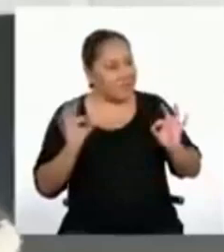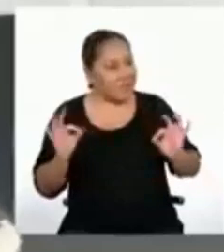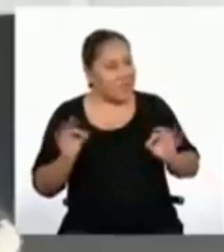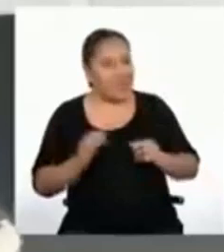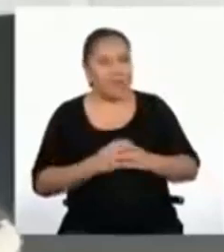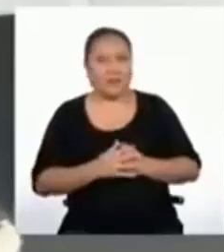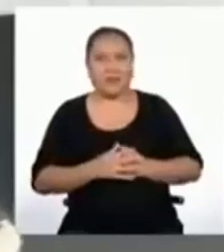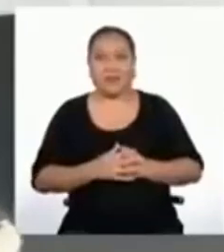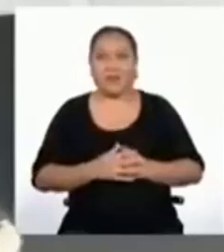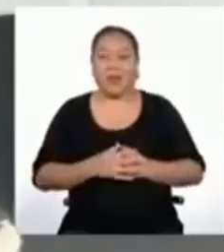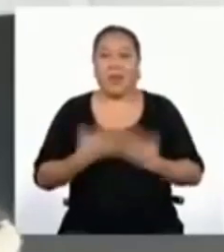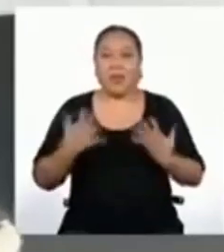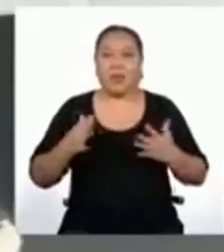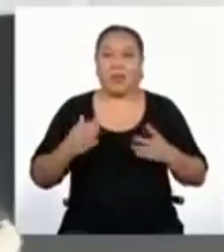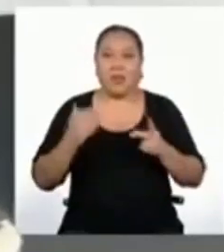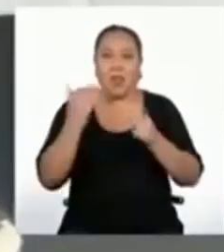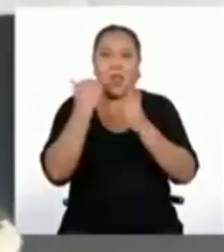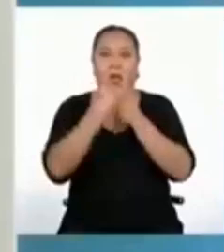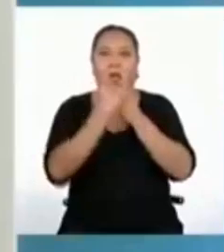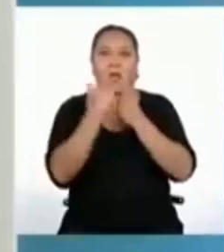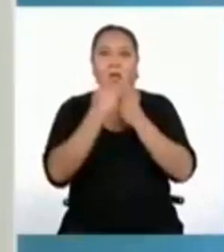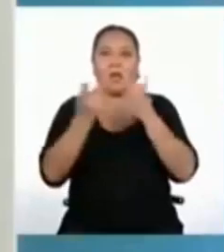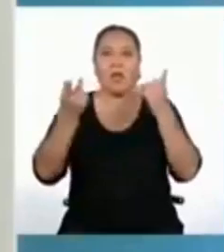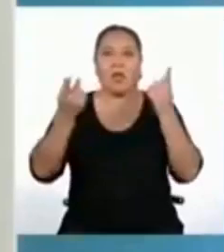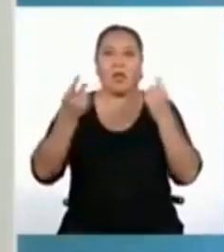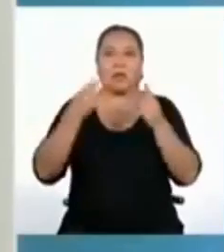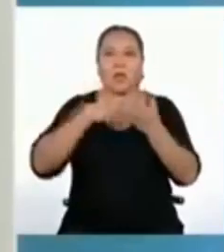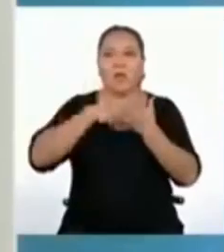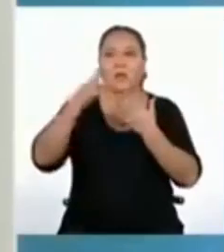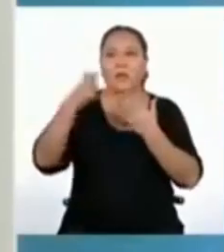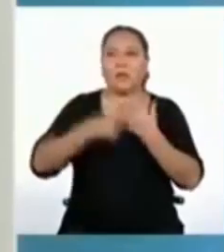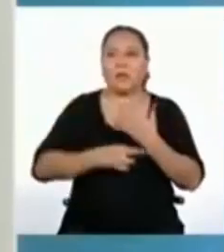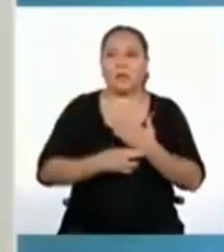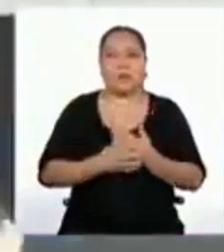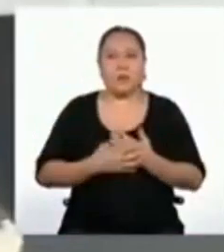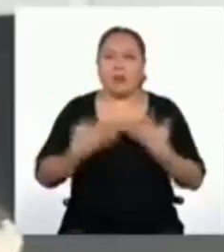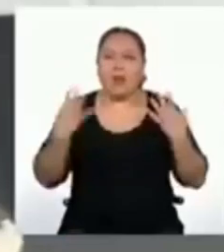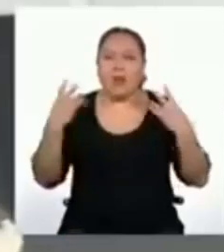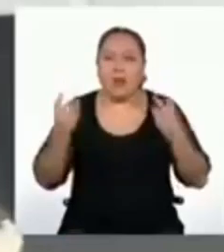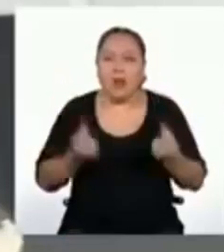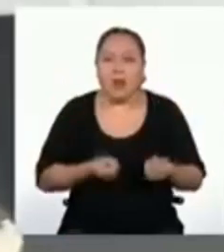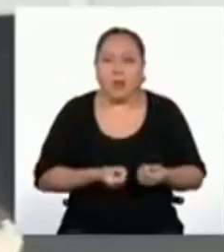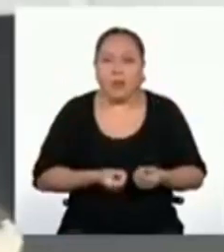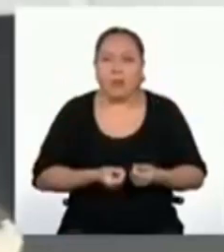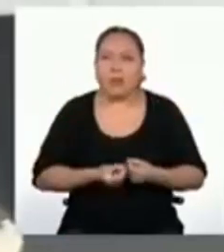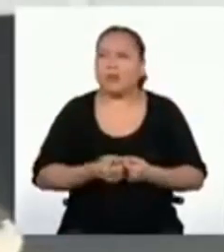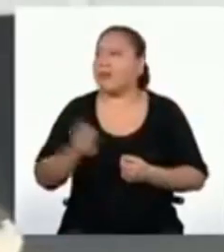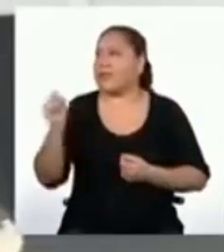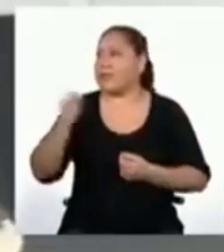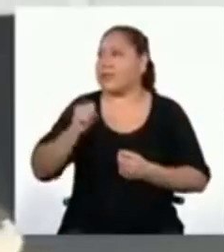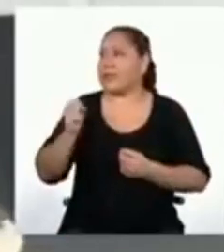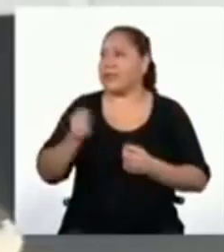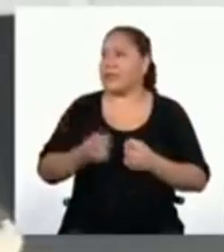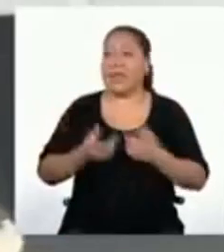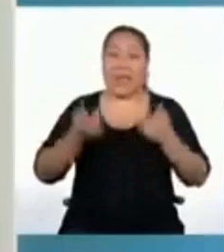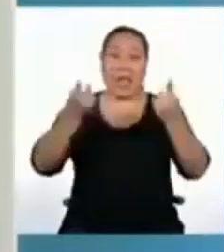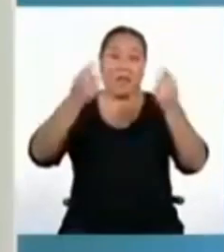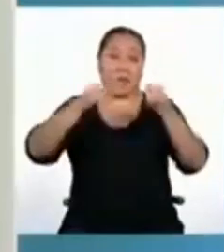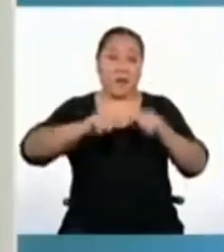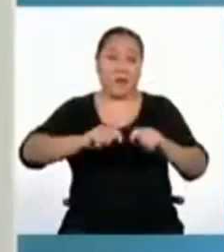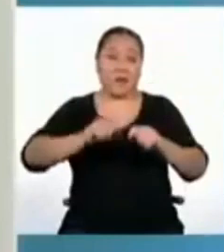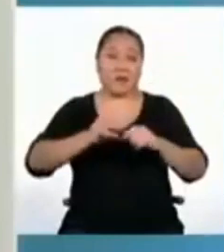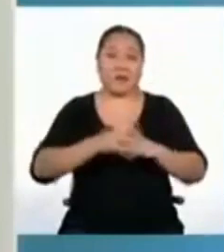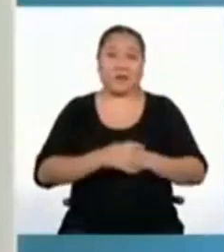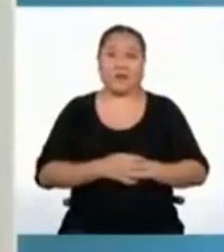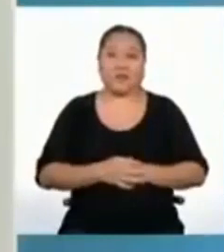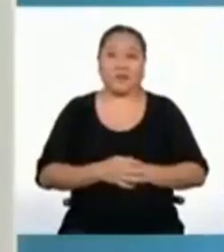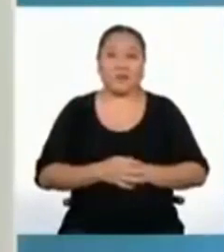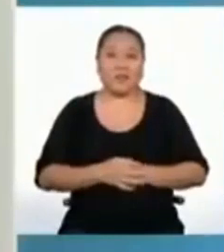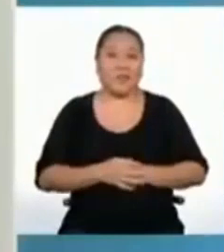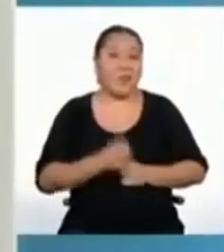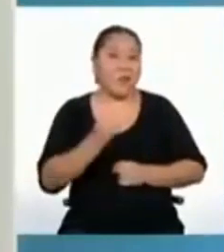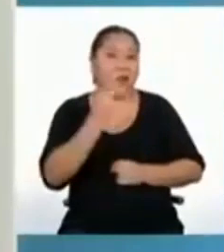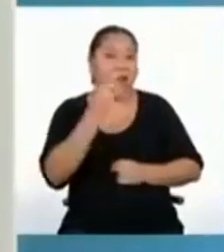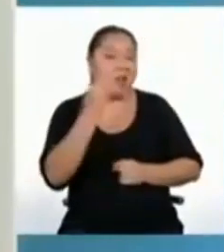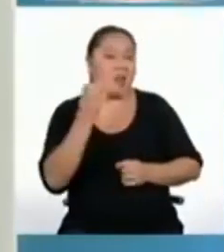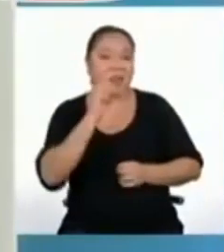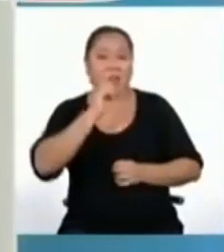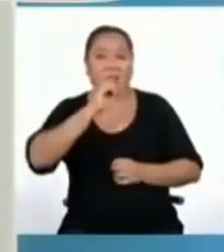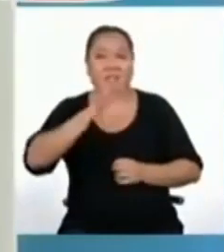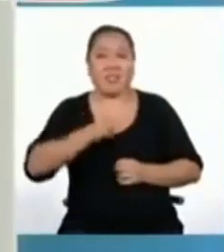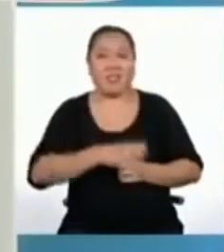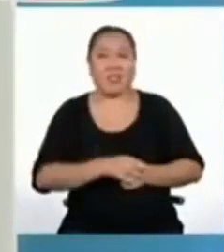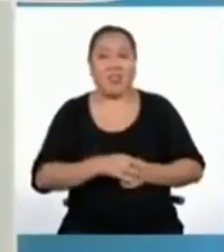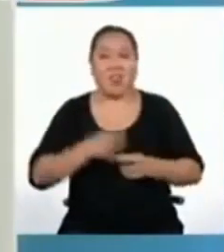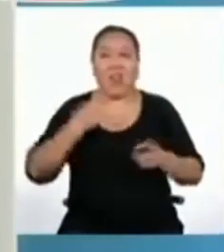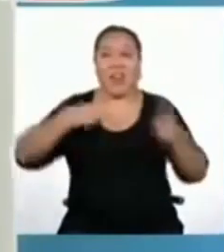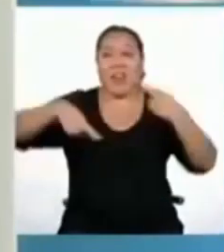Uy, llegamos a la mitad del programa. ¿Tan rápido? Sí, tenemos que ir a la pausa. O como algunos dicen en las